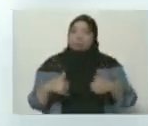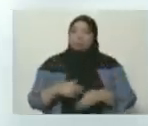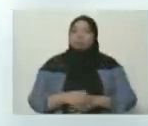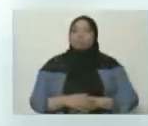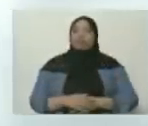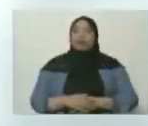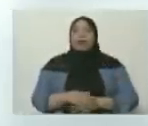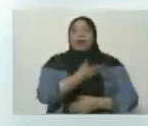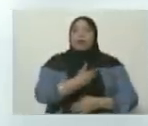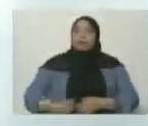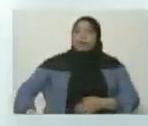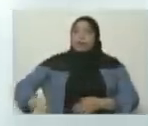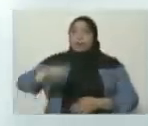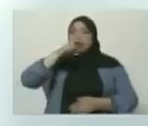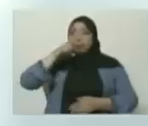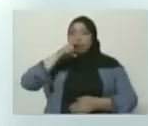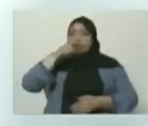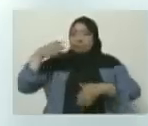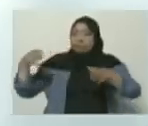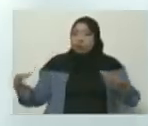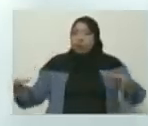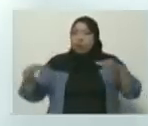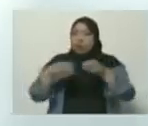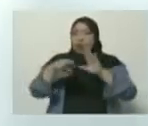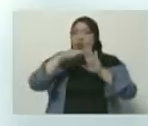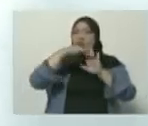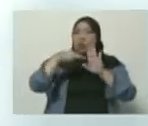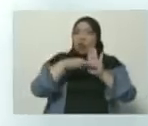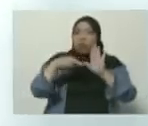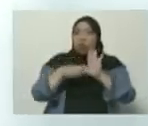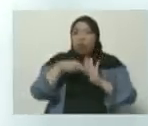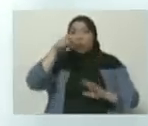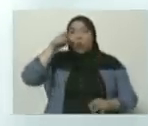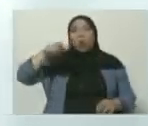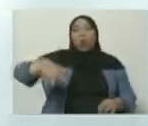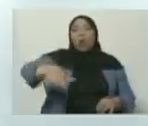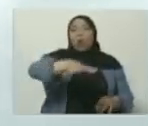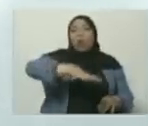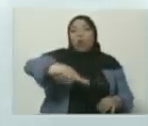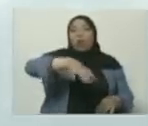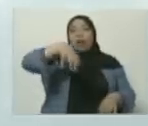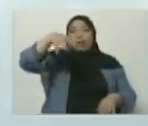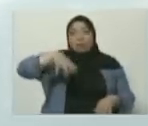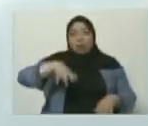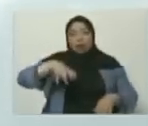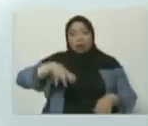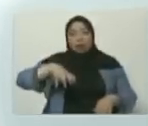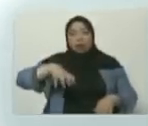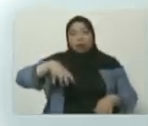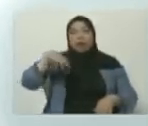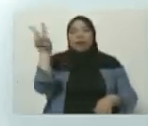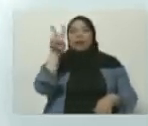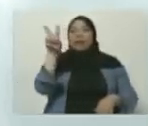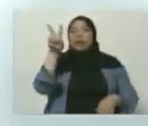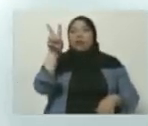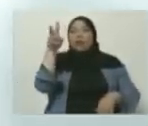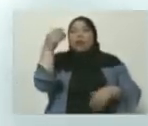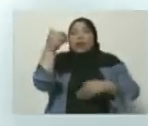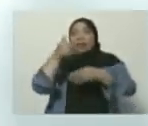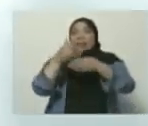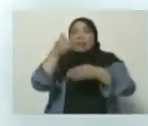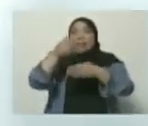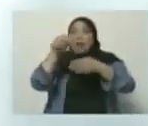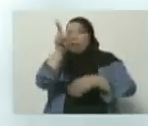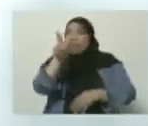presidente Nicolás Maduro y vamos a dar orientación a nuestro pueblo, sobre todo en esos estados del norte costero venezolano,